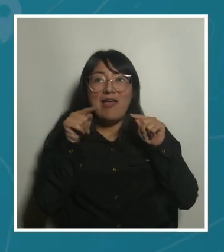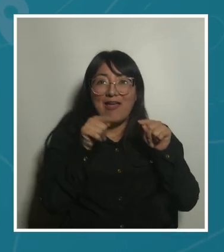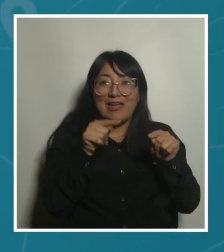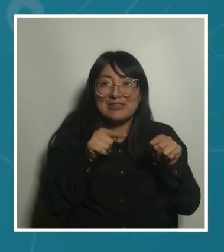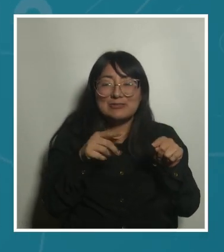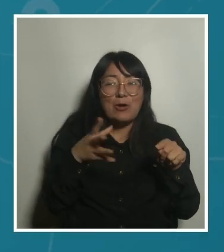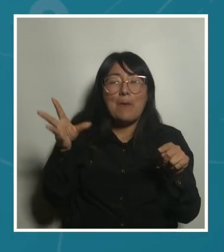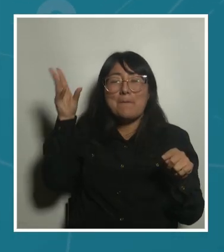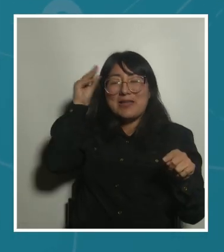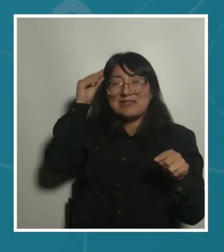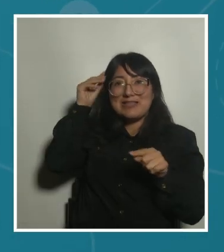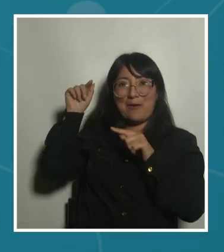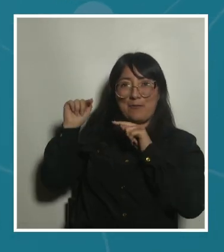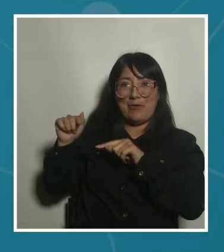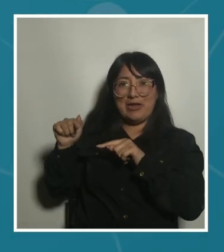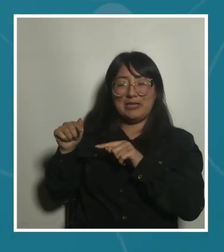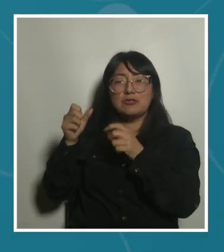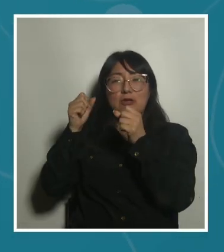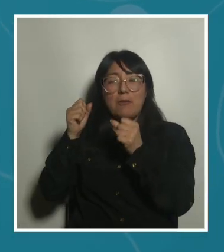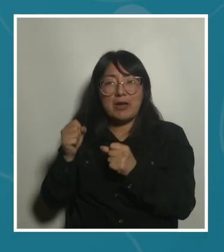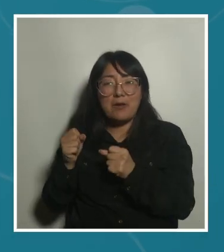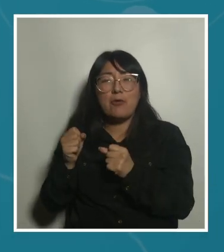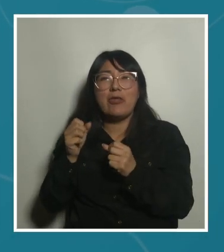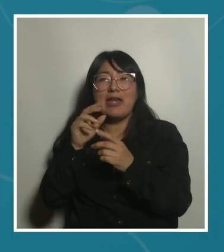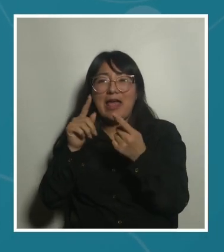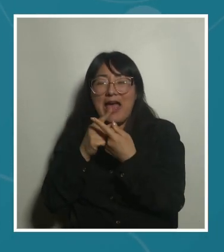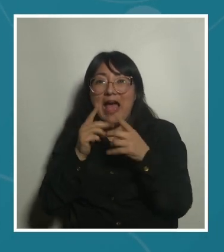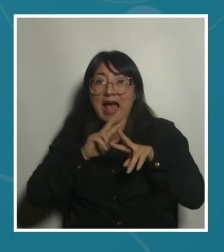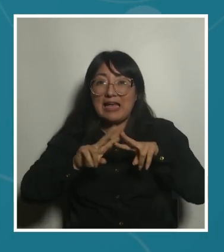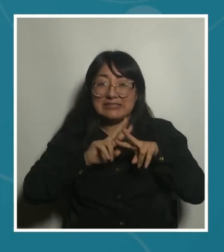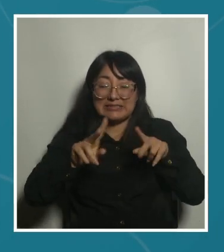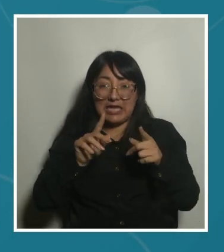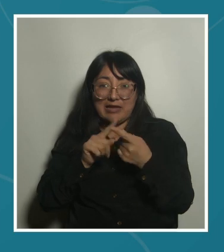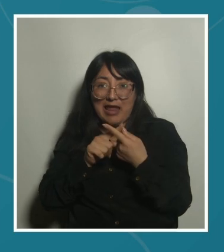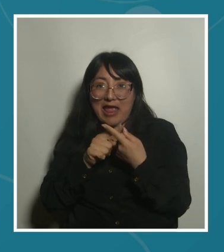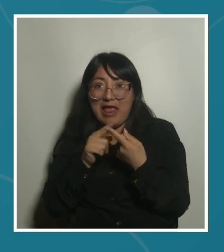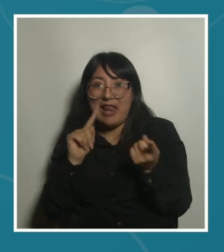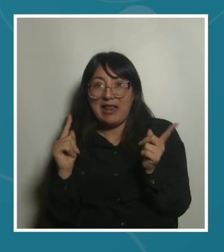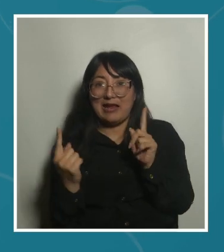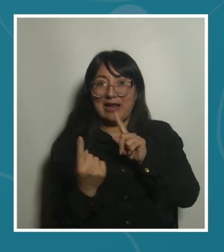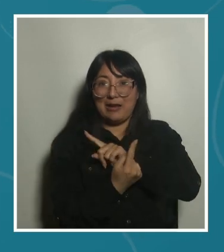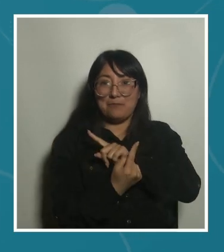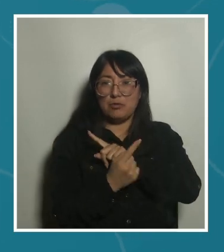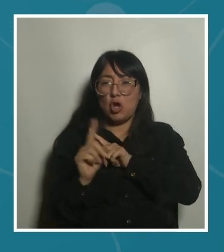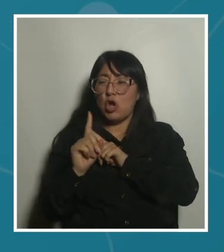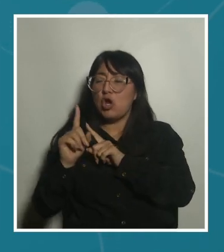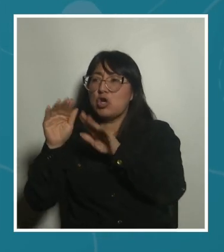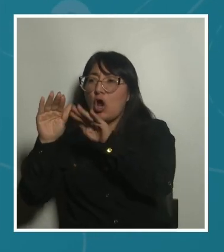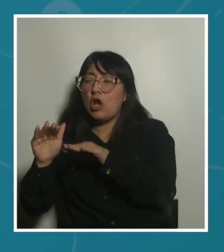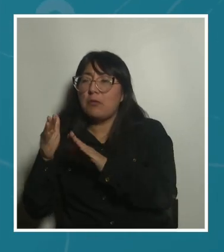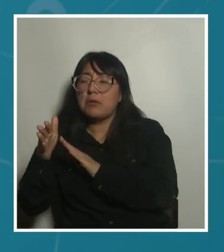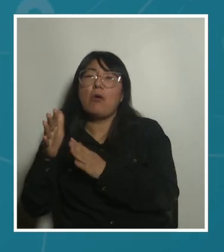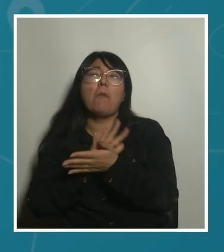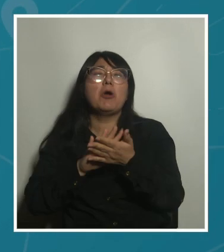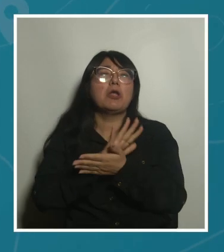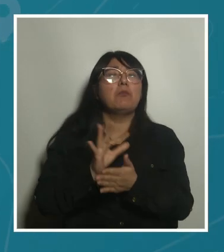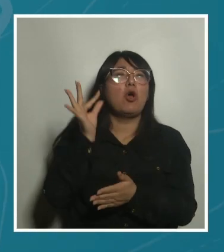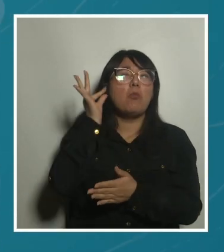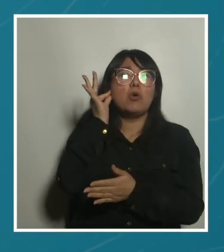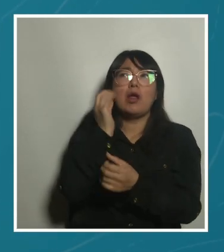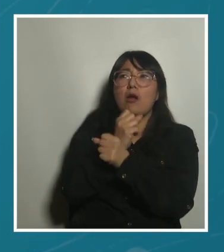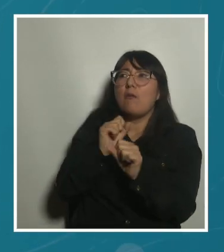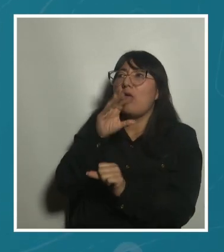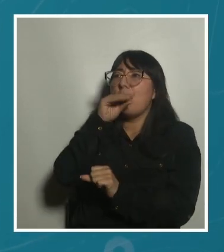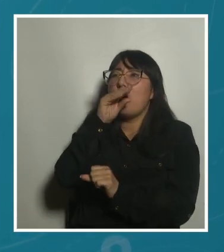de la interseccionalidad para no seguir reproduciendo nuevas desigualdades. Cuando pensamos, por ejemplo, en las mujeres, no podemos hablar